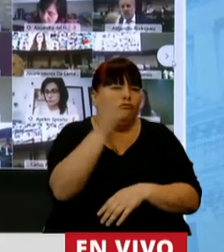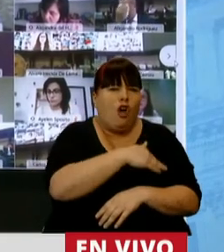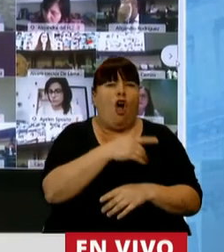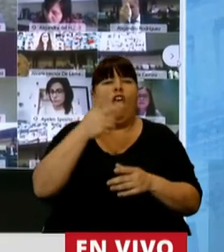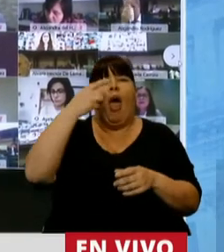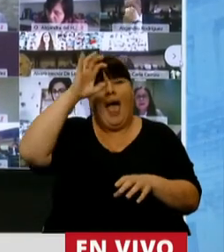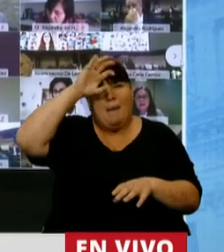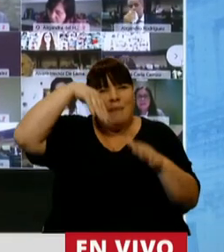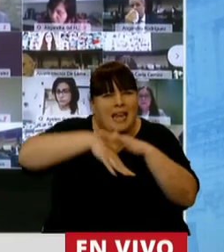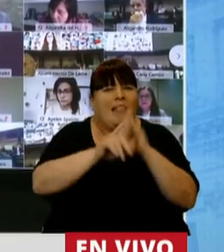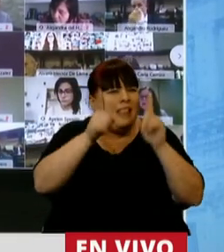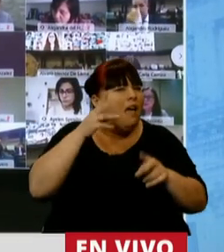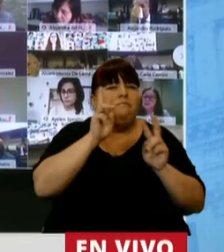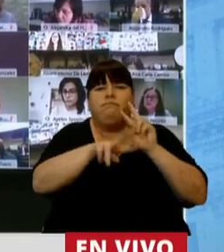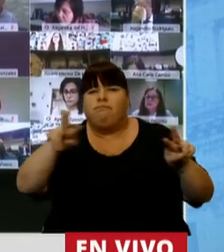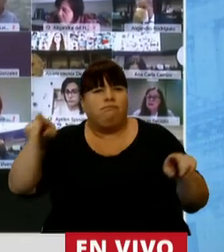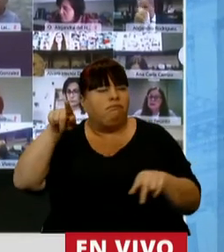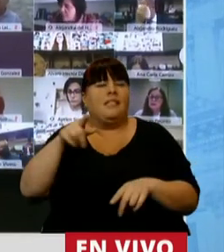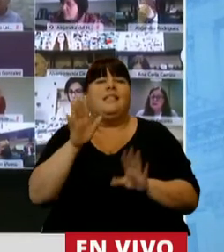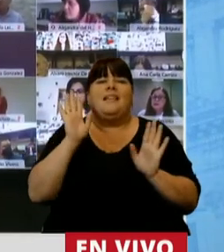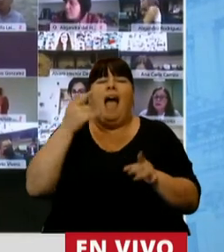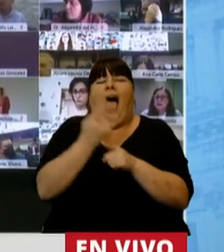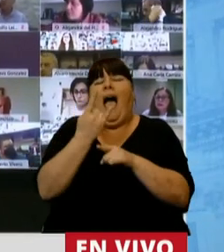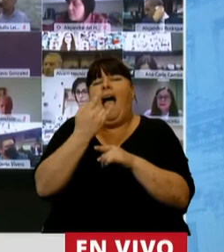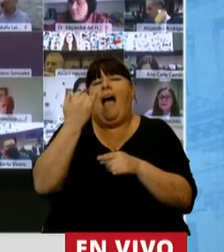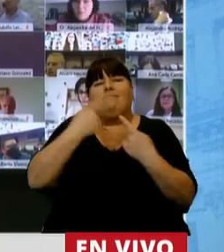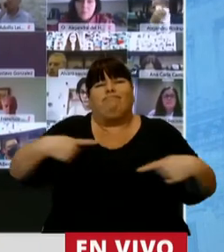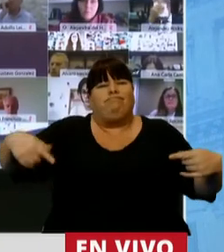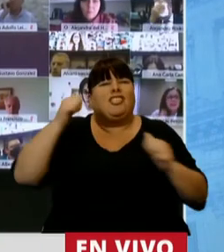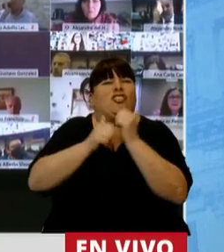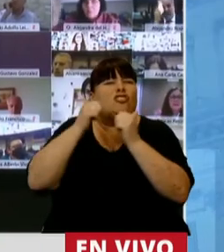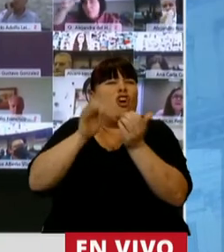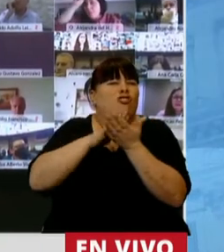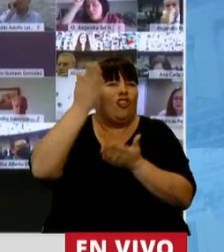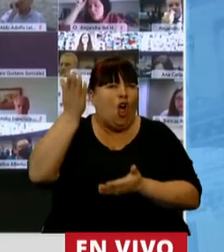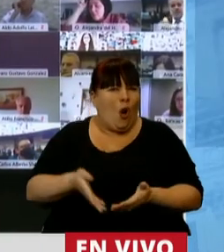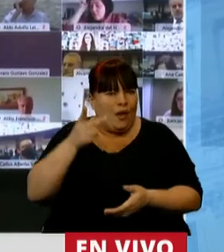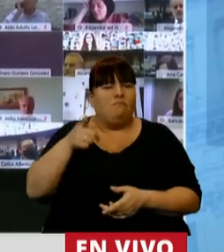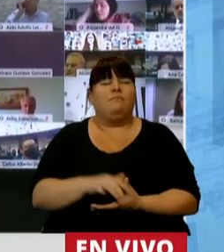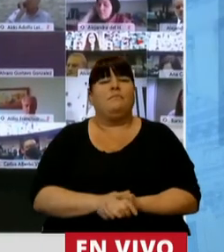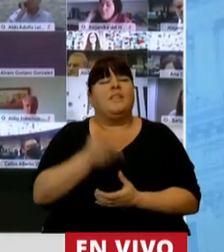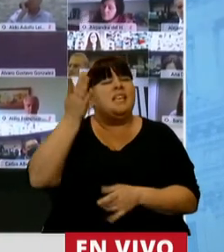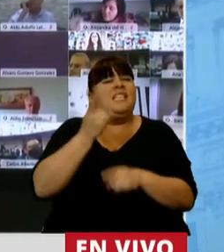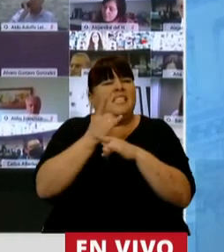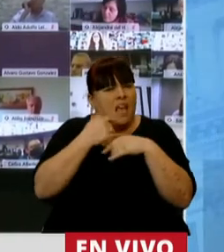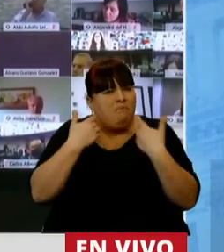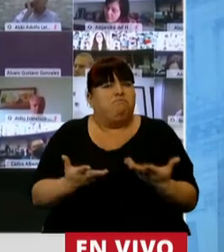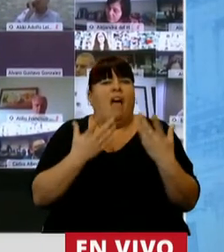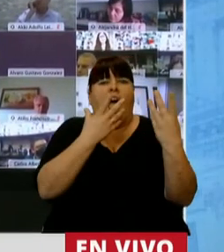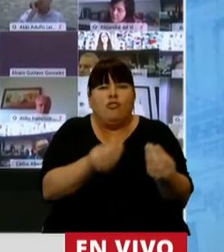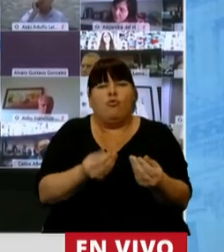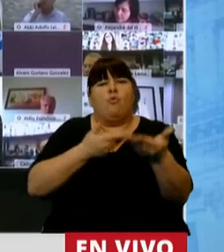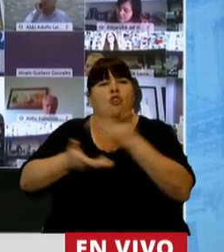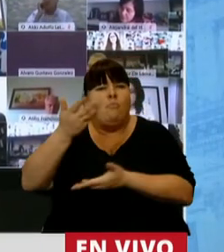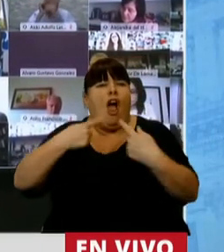explotaciones mineras. Por eso cada quien tiene miles y miles de anécdotas. Siempre estaba disponible para